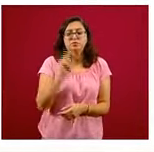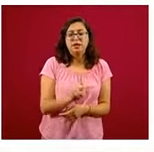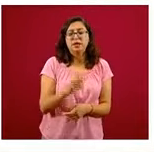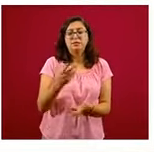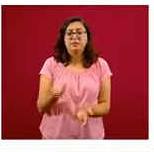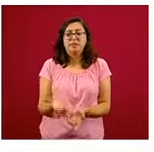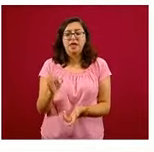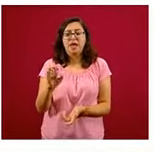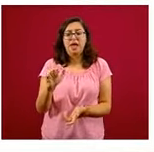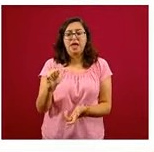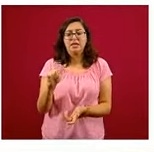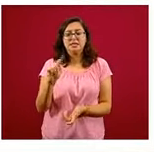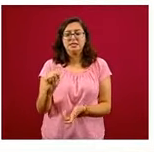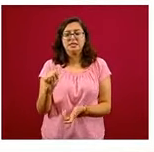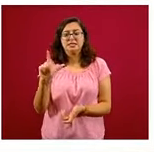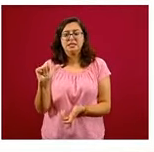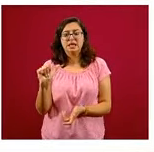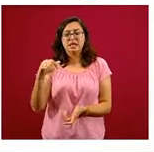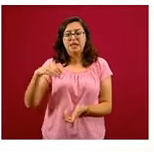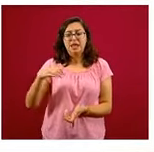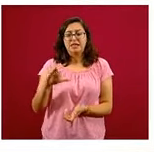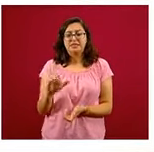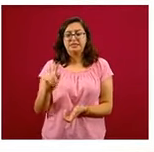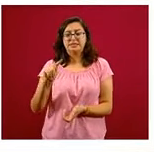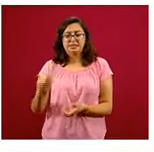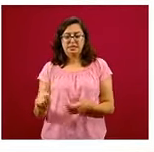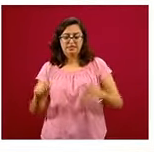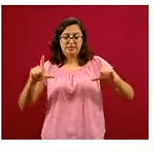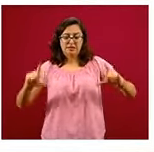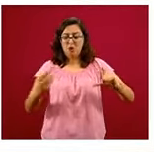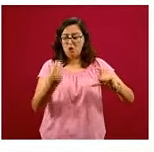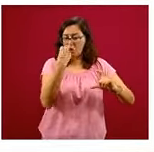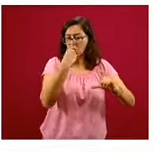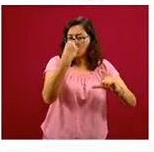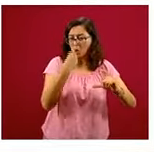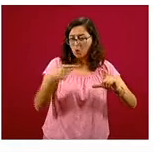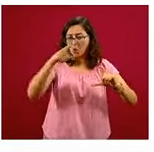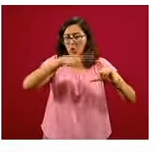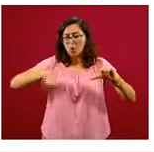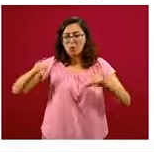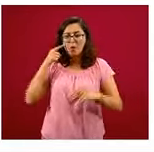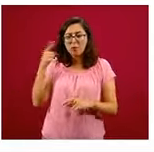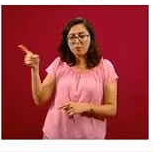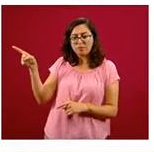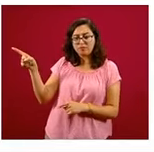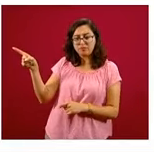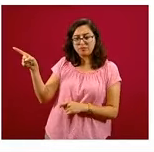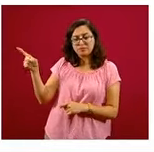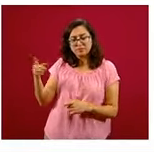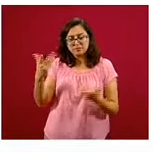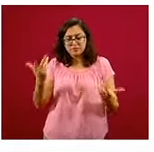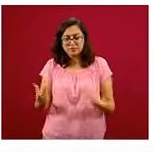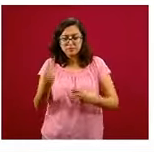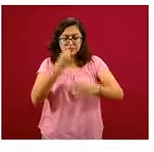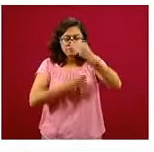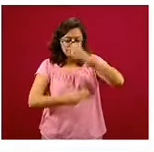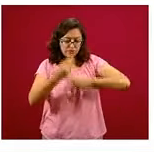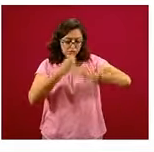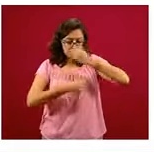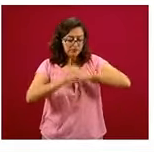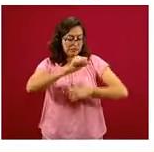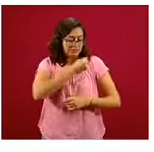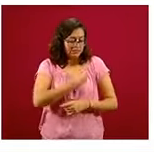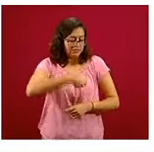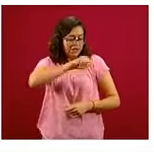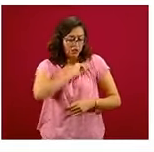es una dieta que no sólo es saludable, sino que es una dieta que nos lleva a proteger la salud también del planeta.